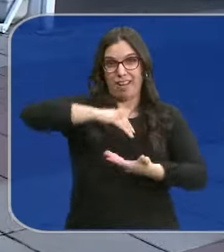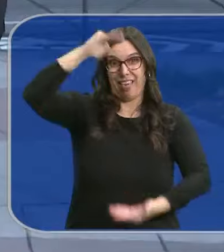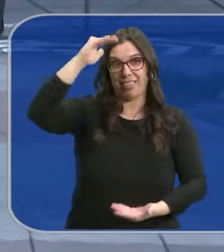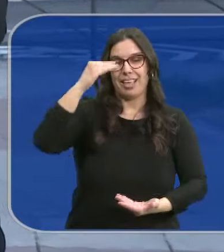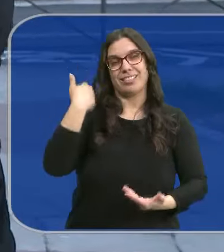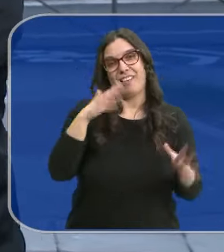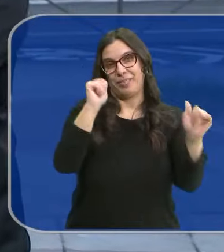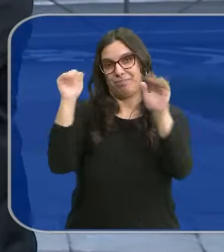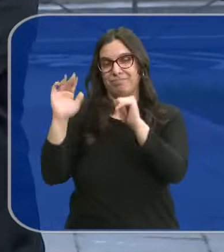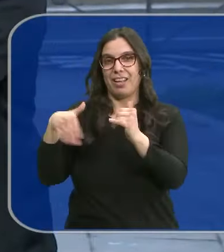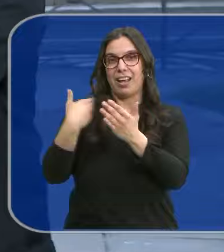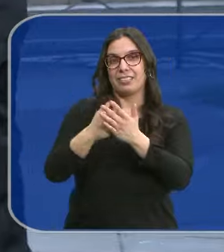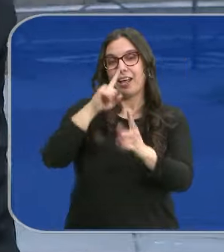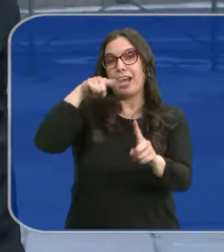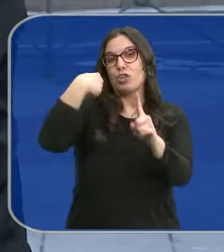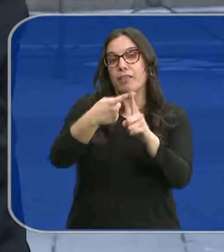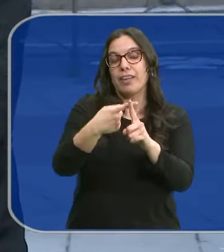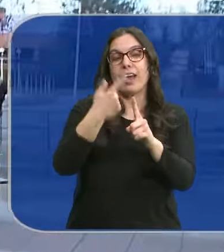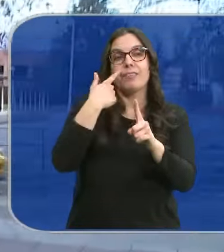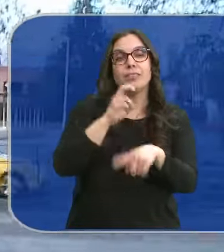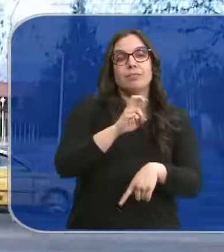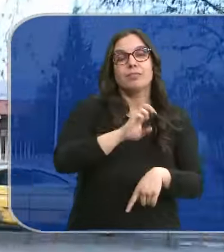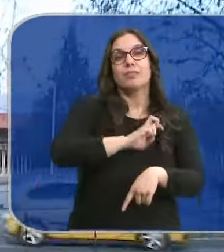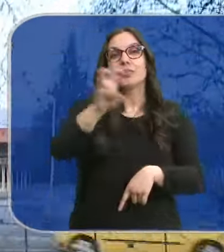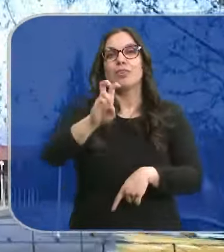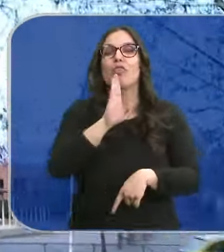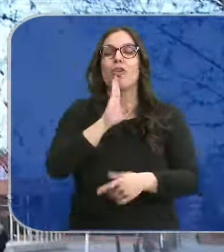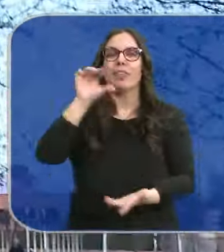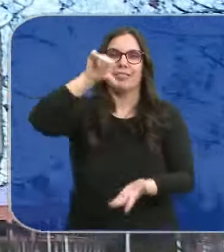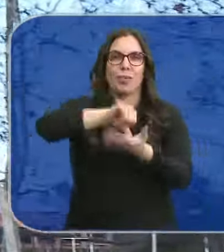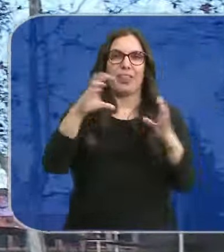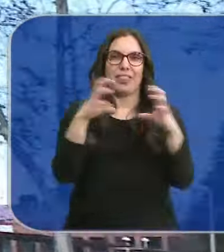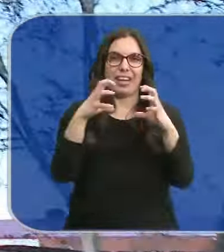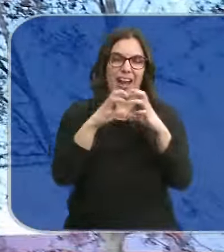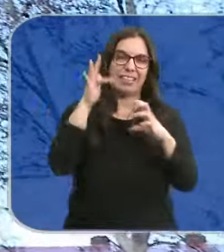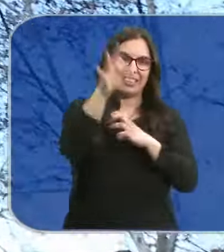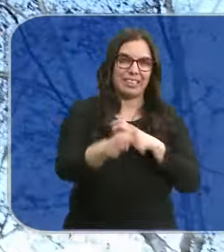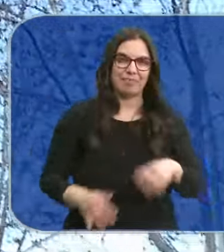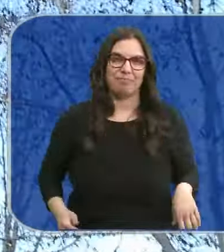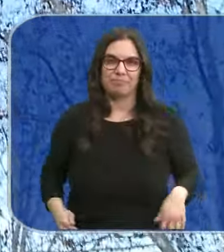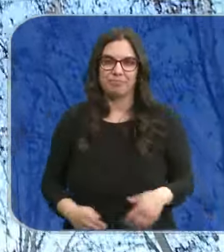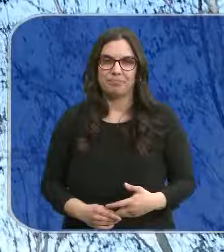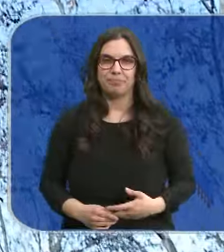ciudad se despiden hasta el año que viene, que lucirán en Granada, sede de la próxima edición.